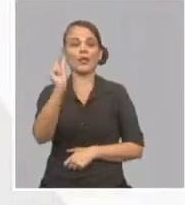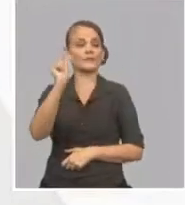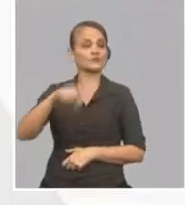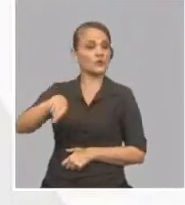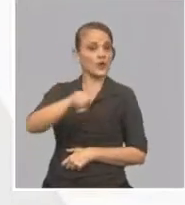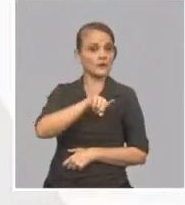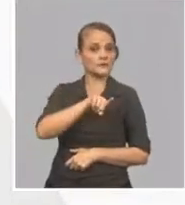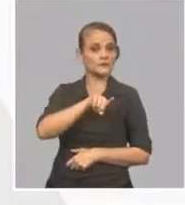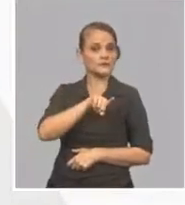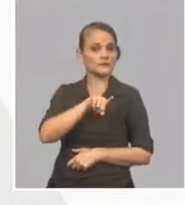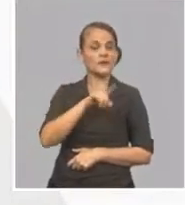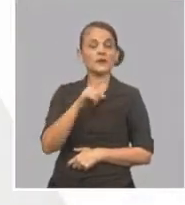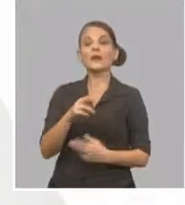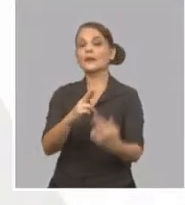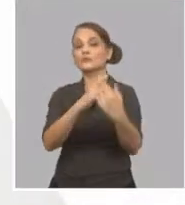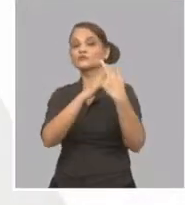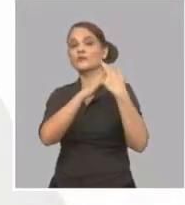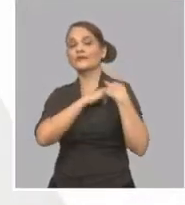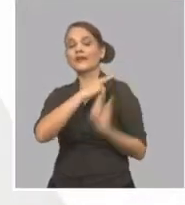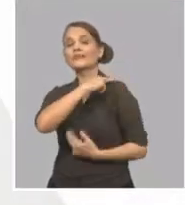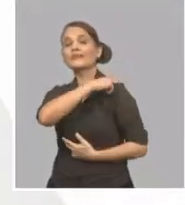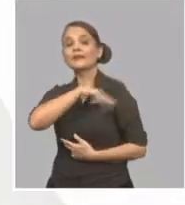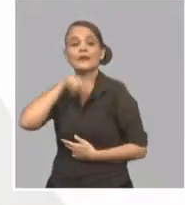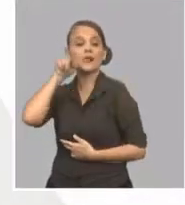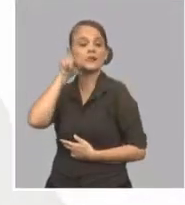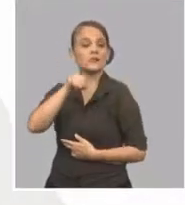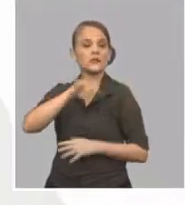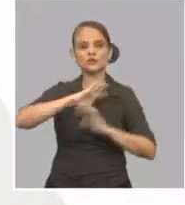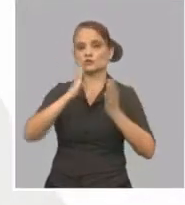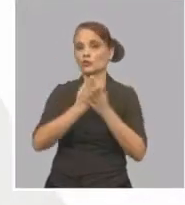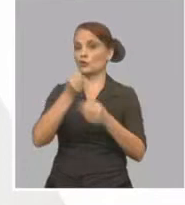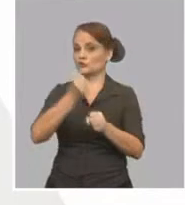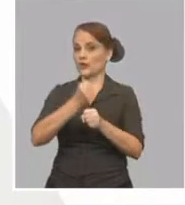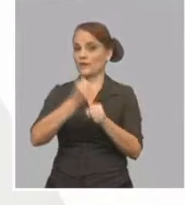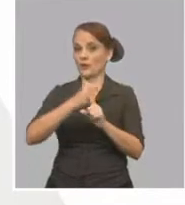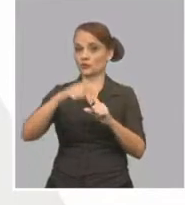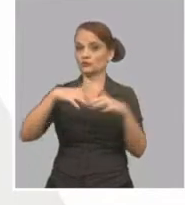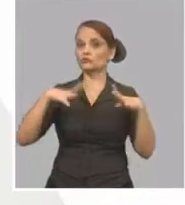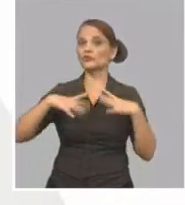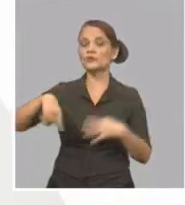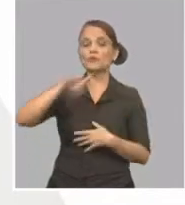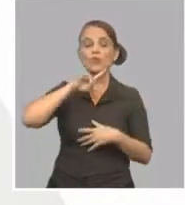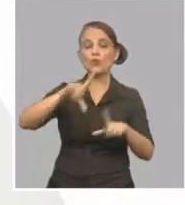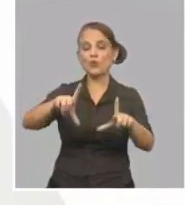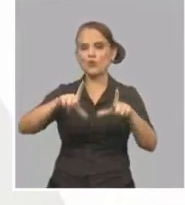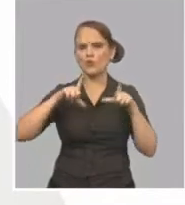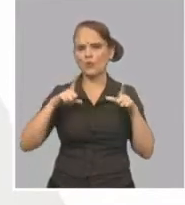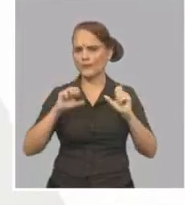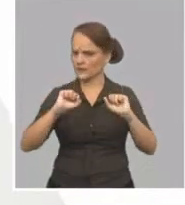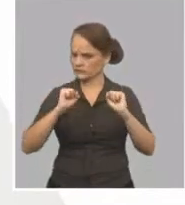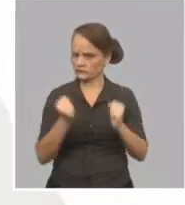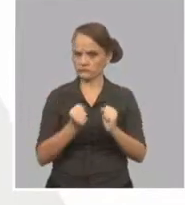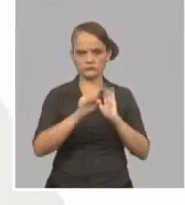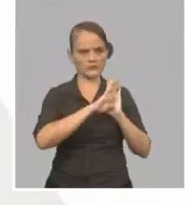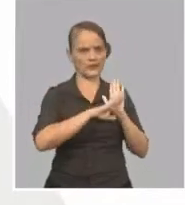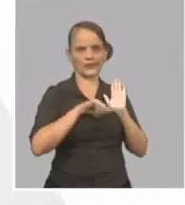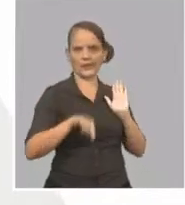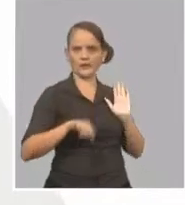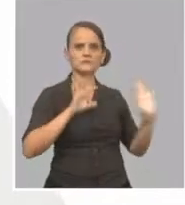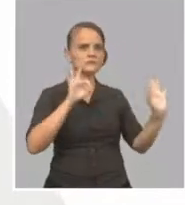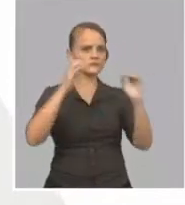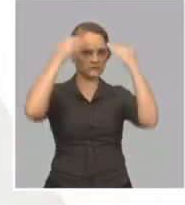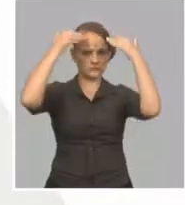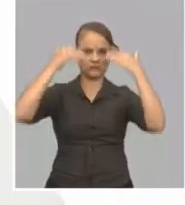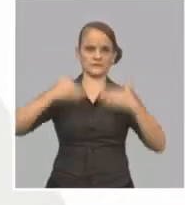lo que dirigimos la actividad turística del cumplimiento estricto de estos protocolos. Recordar que aquí tenemos la vigilancia